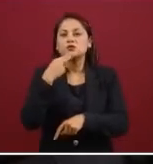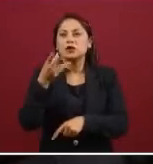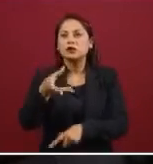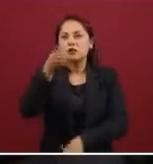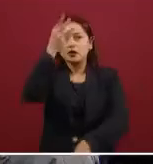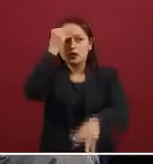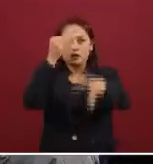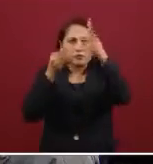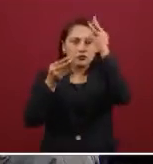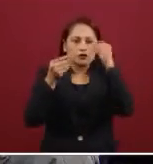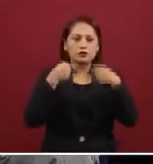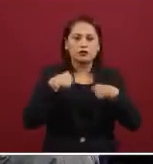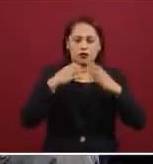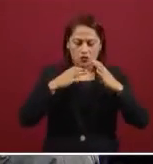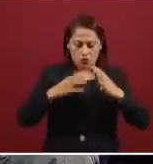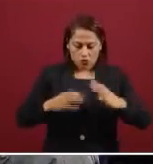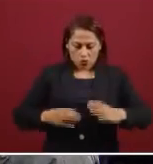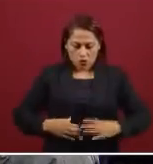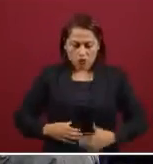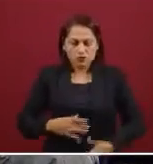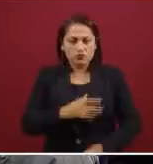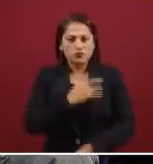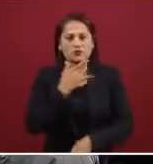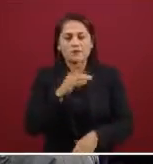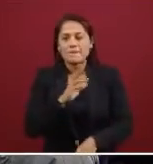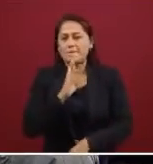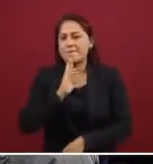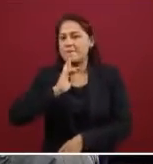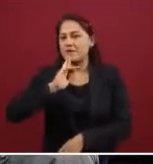el cuerpo y no a la necesidad de usar las sustancias.